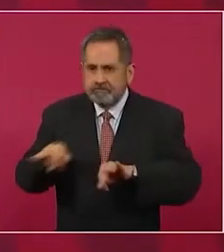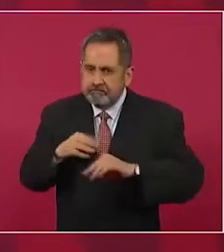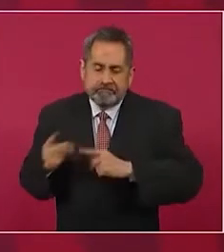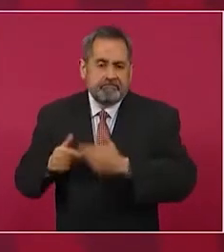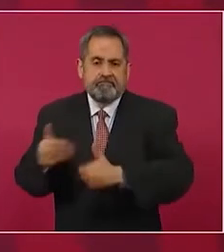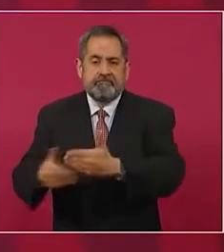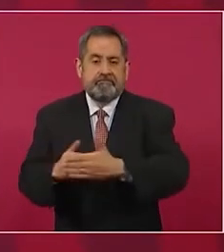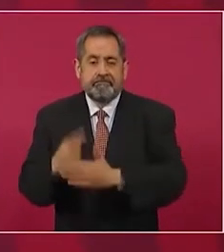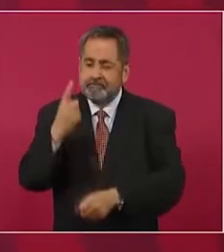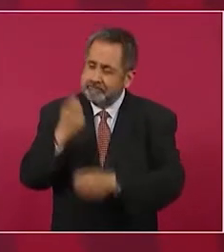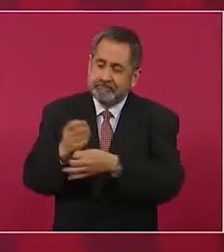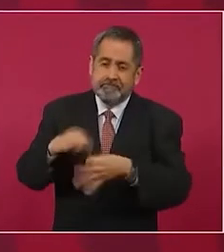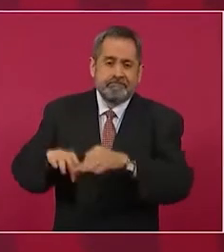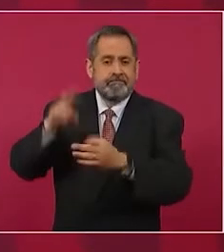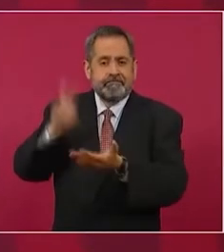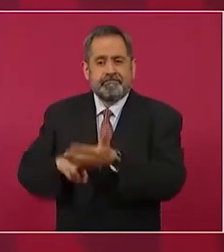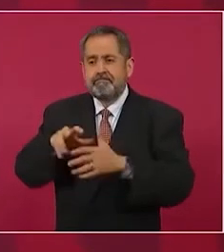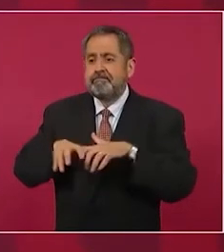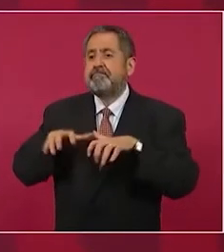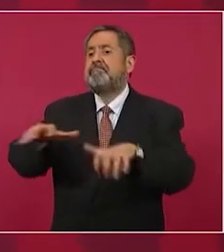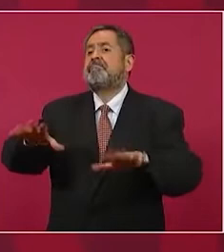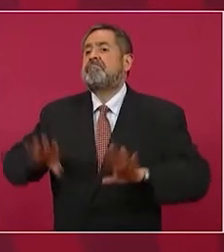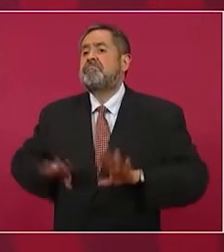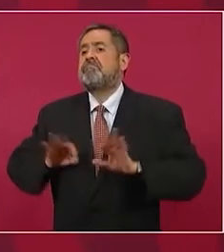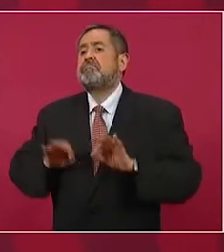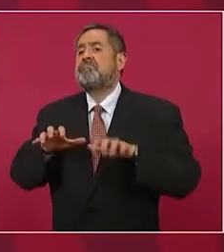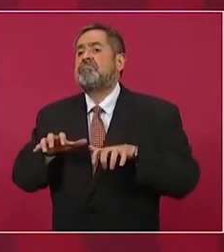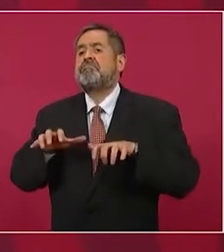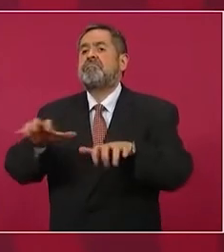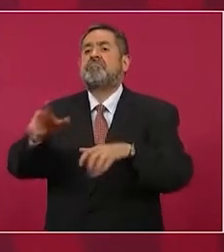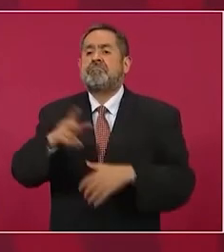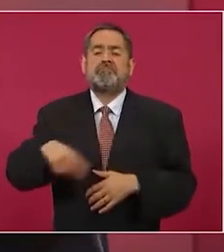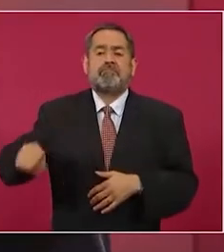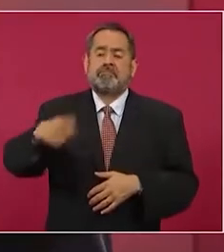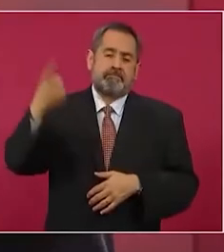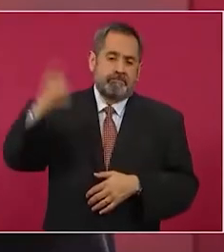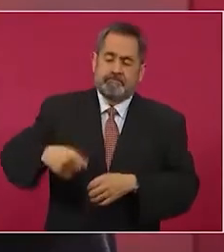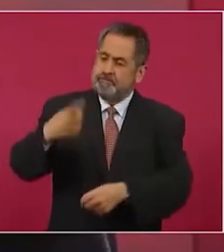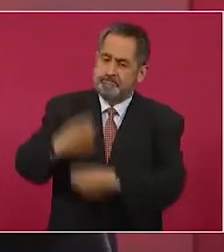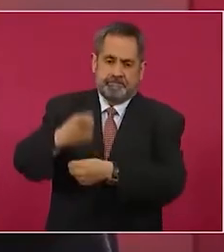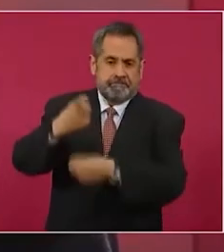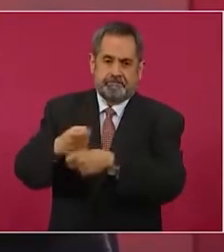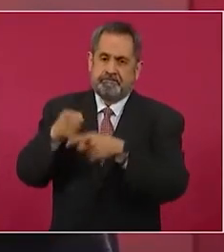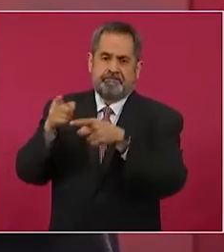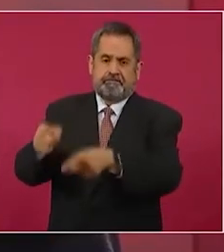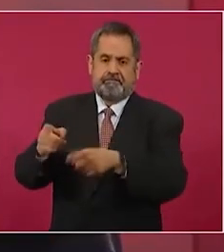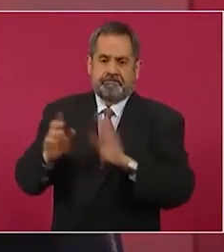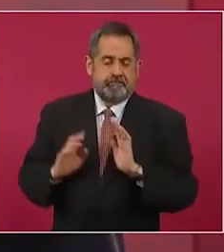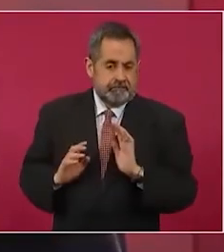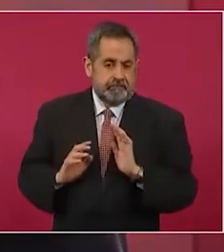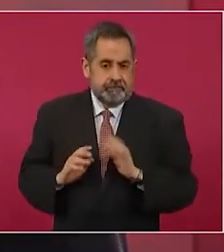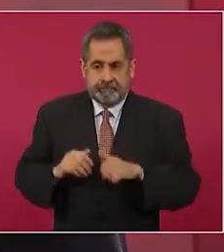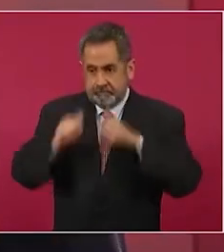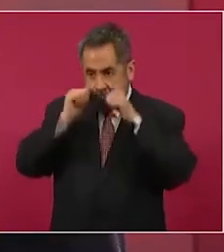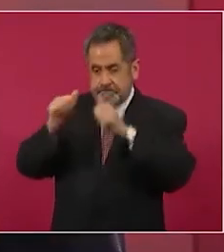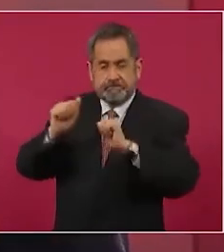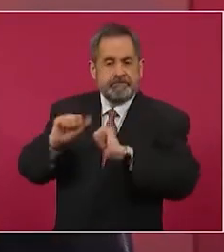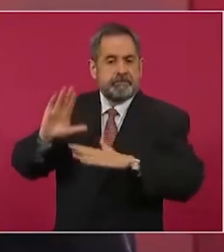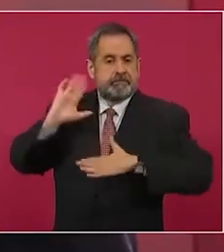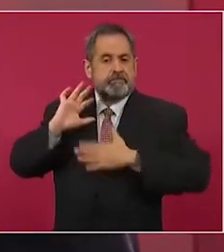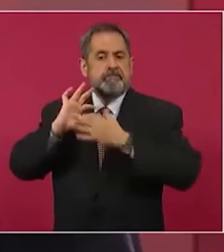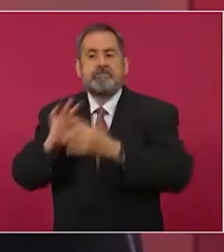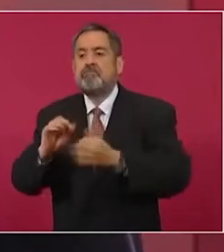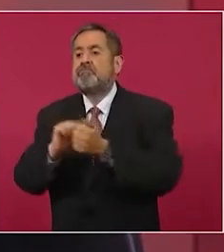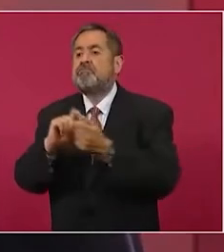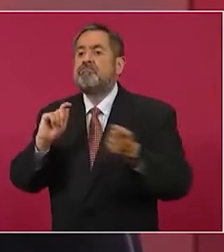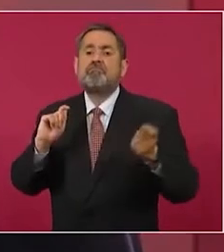está el interés superior, el interés del pueblo y de la nación y nosotros tenemos un compromiso con